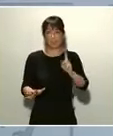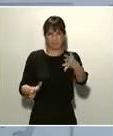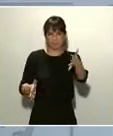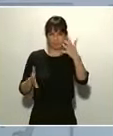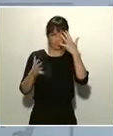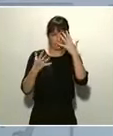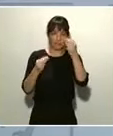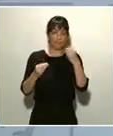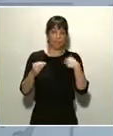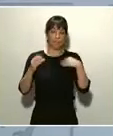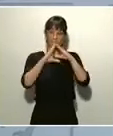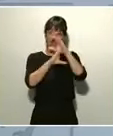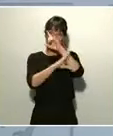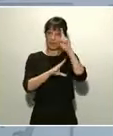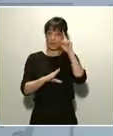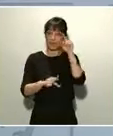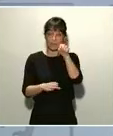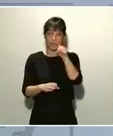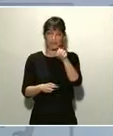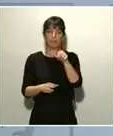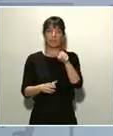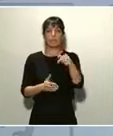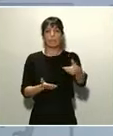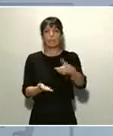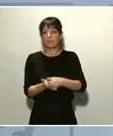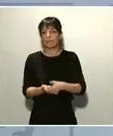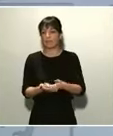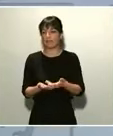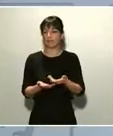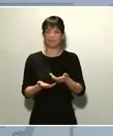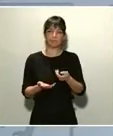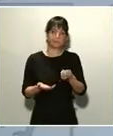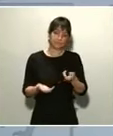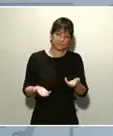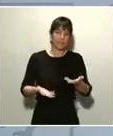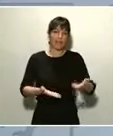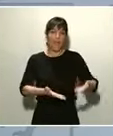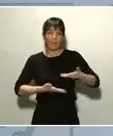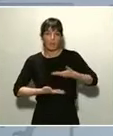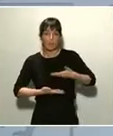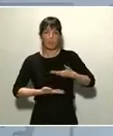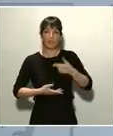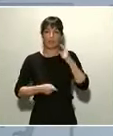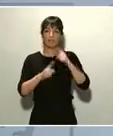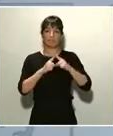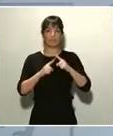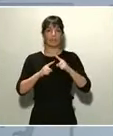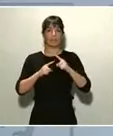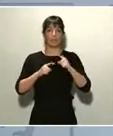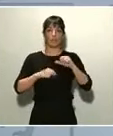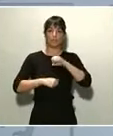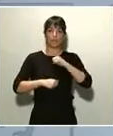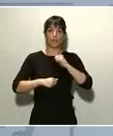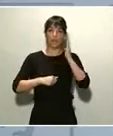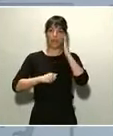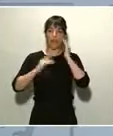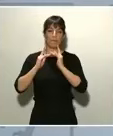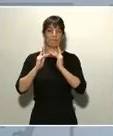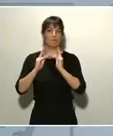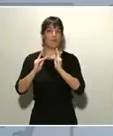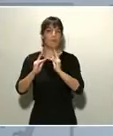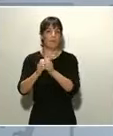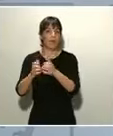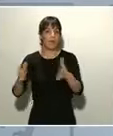ayuda para aumentar el número de camas hospitalarias y el número de UCI y el ejército